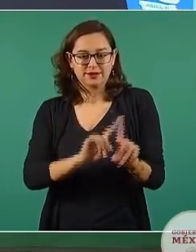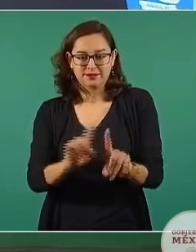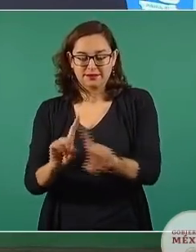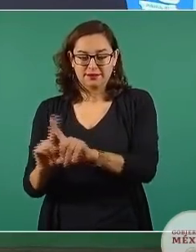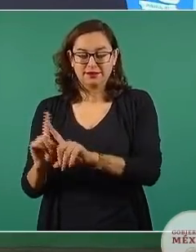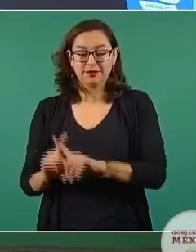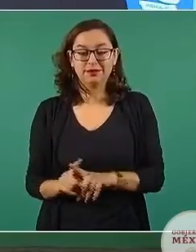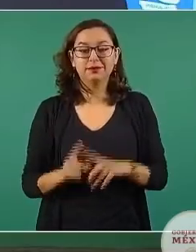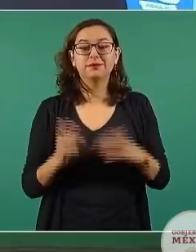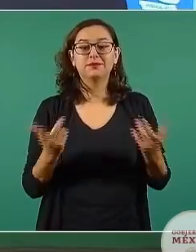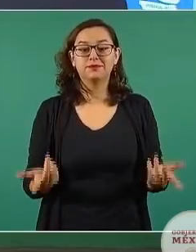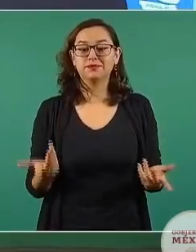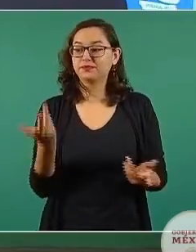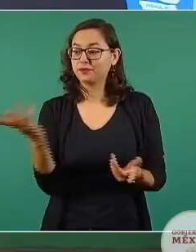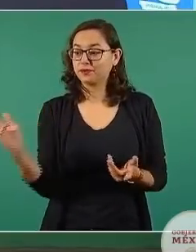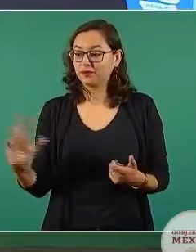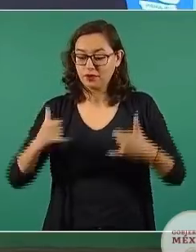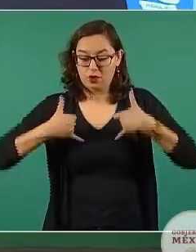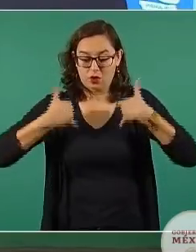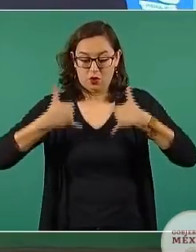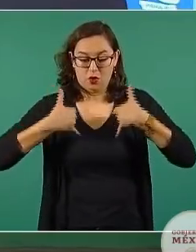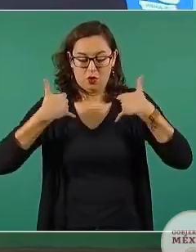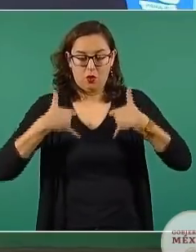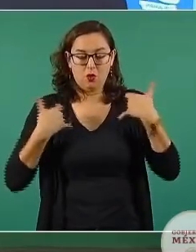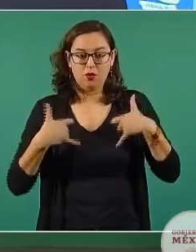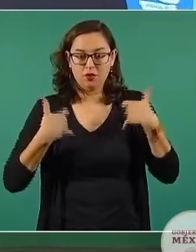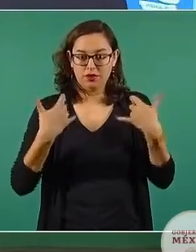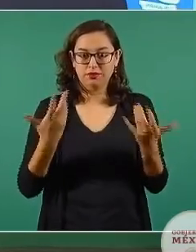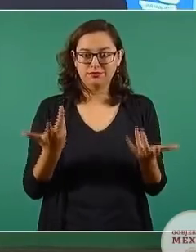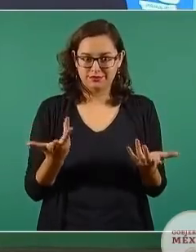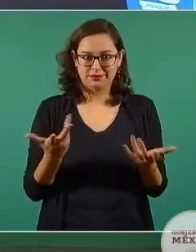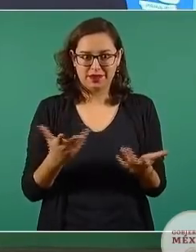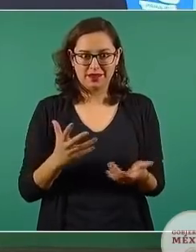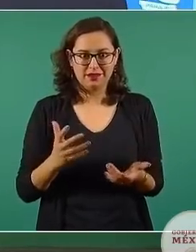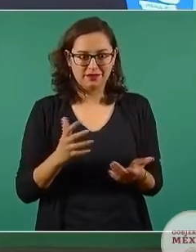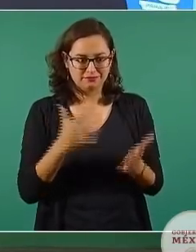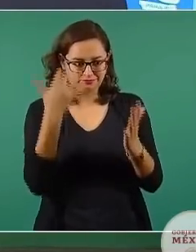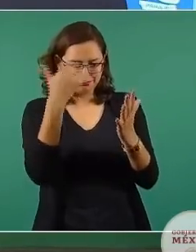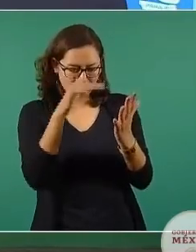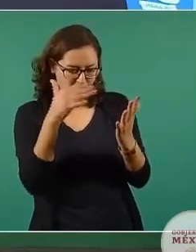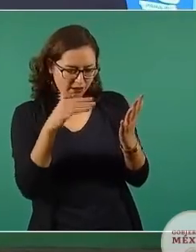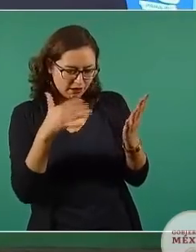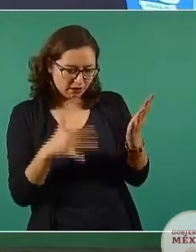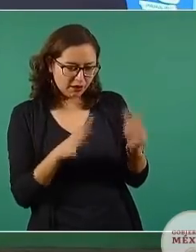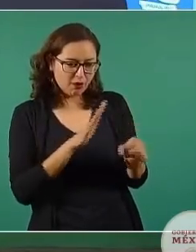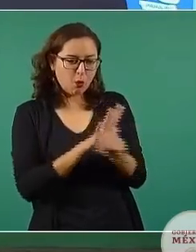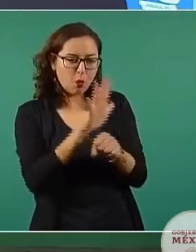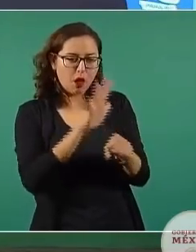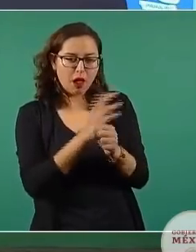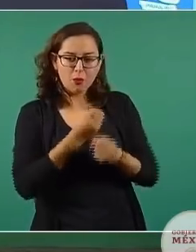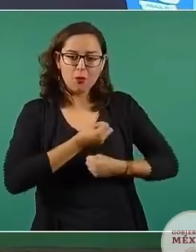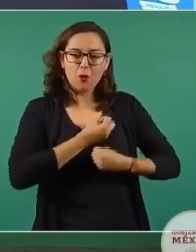jóvenes con la playa de poetas mexicanos del XIX y que puede escoger qué seguir leyendo.